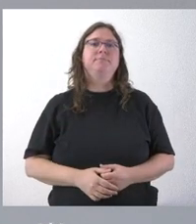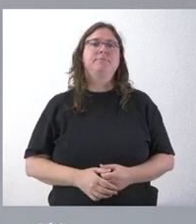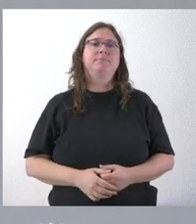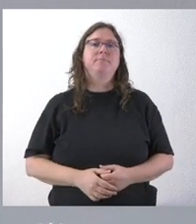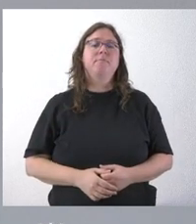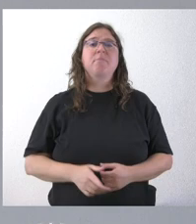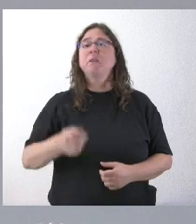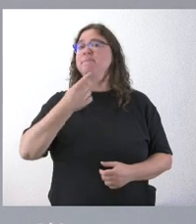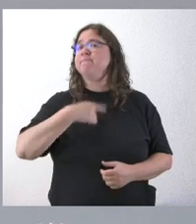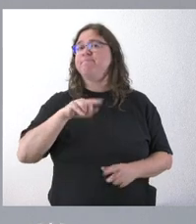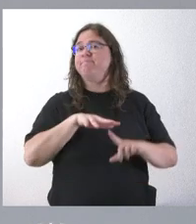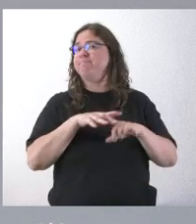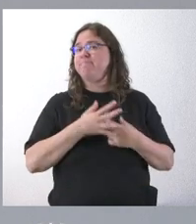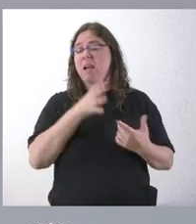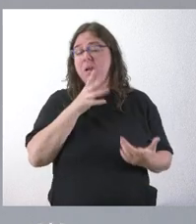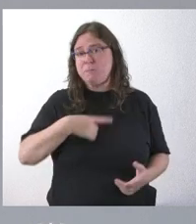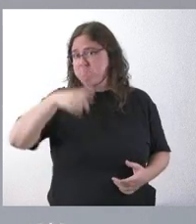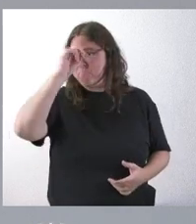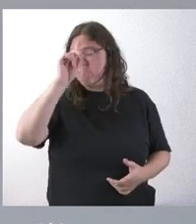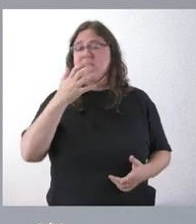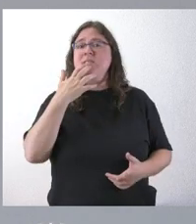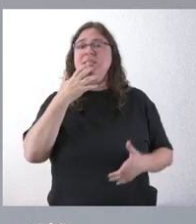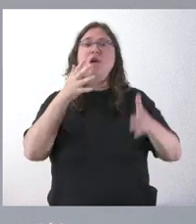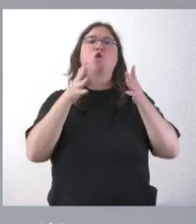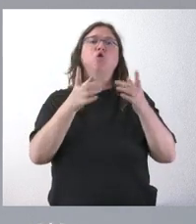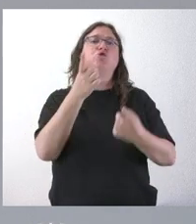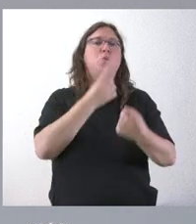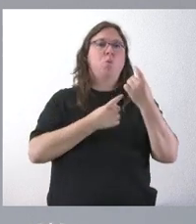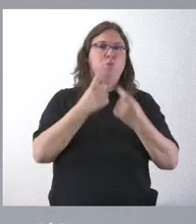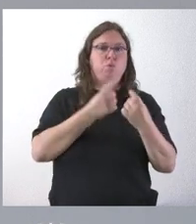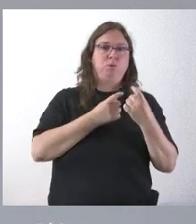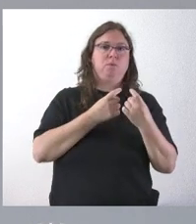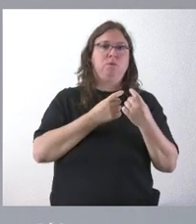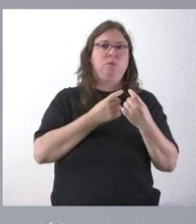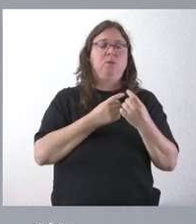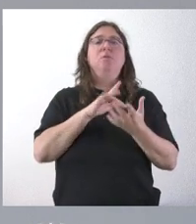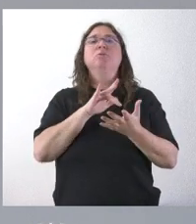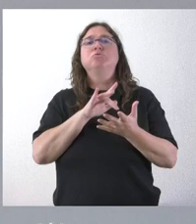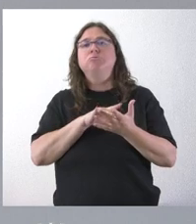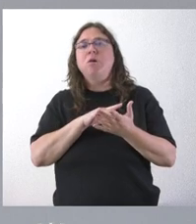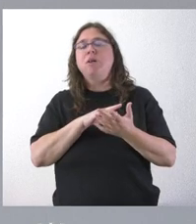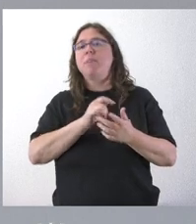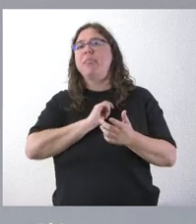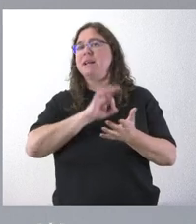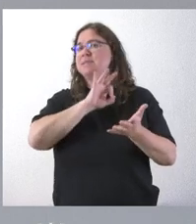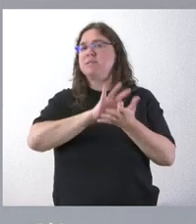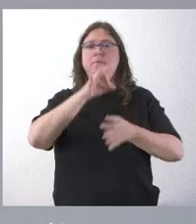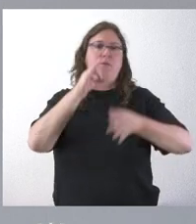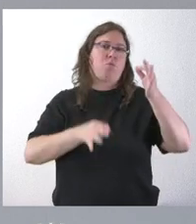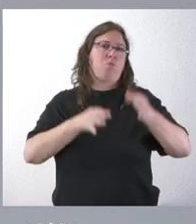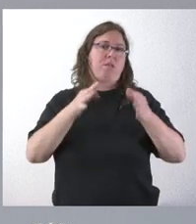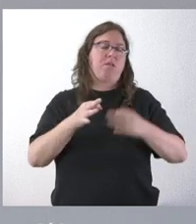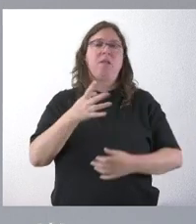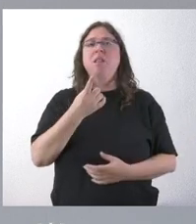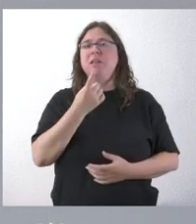No nos ponemos en situación ahora mismo de que el Consejo Consultivo, visto la argumentación que nos da el nuestro servicio jurídico, nos diga que no